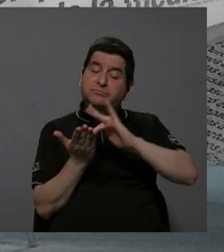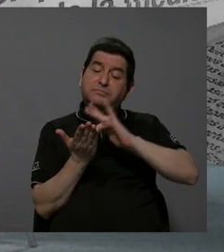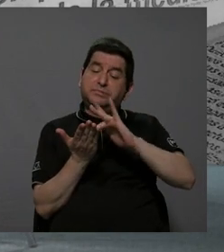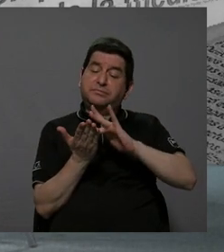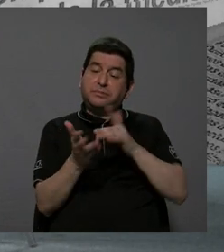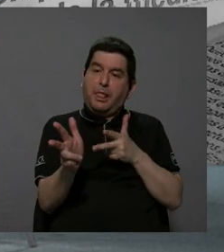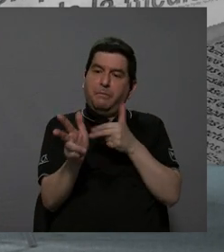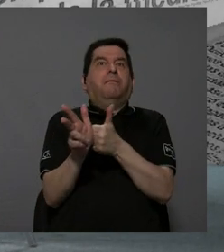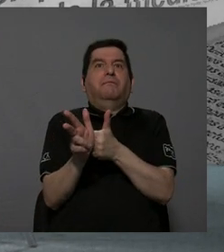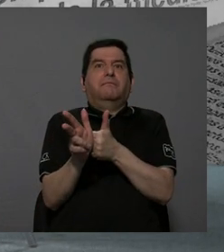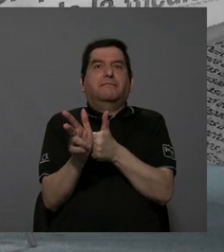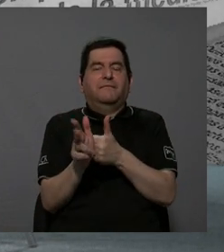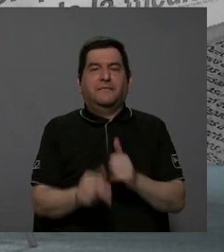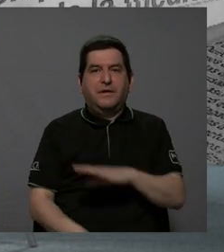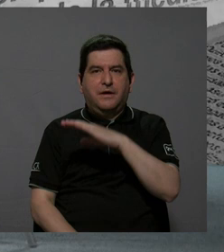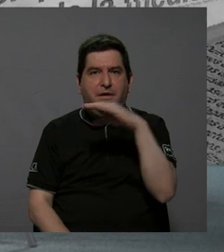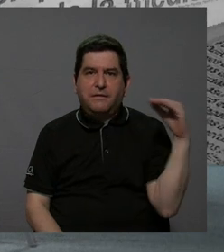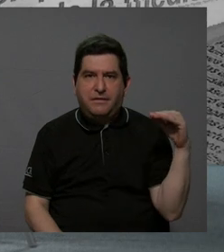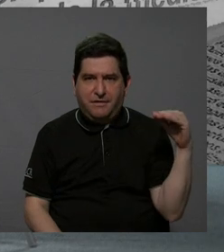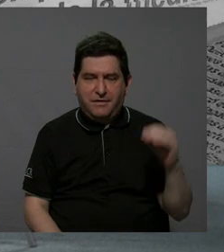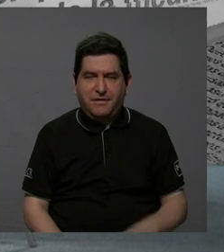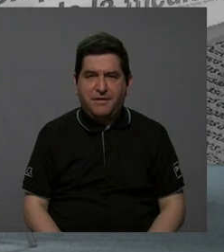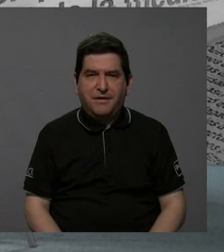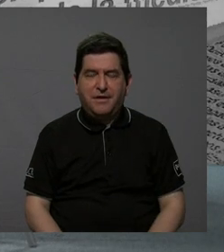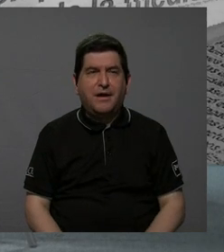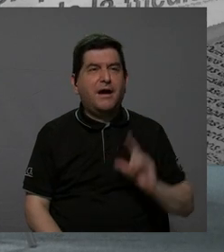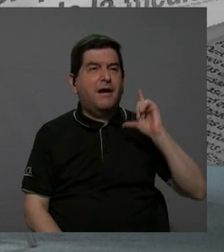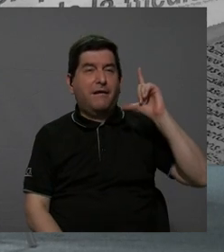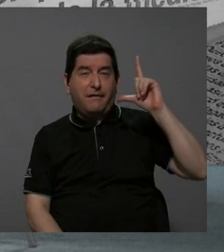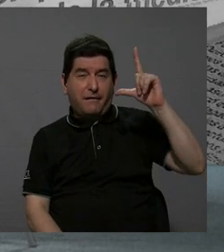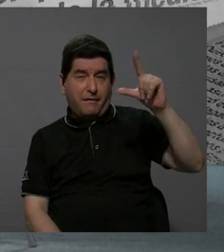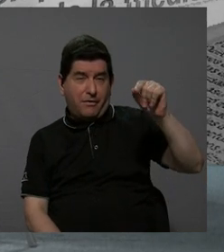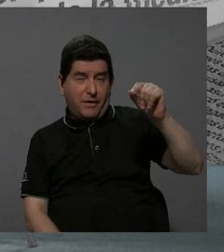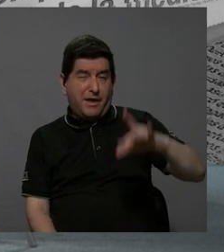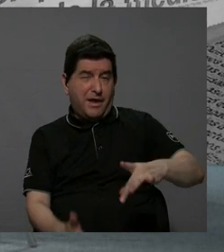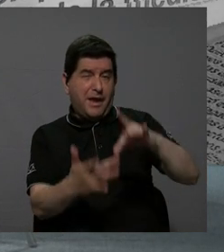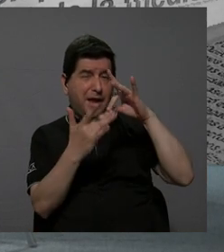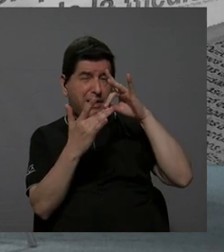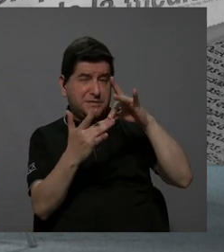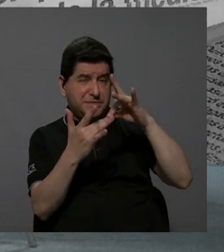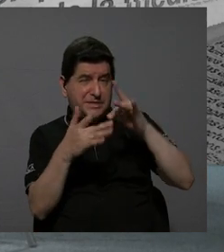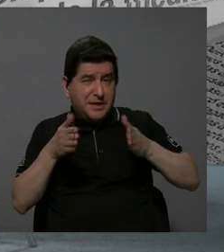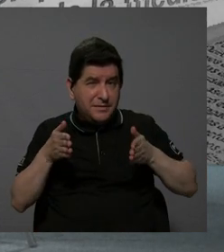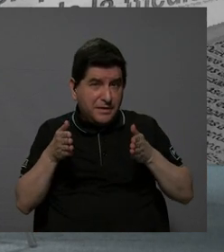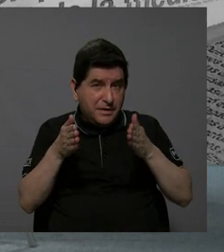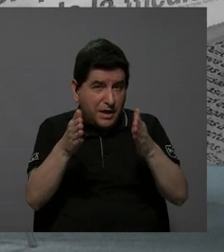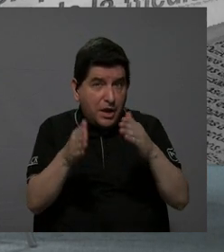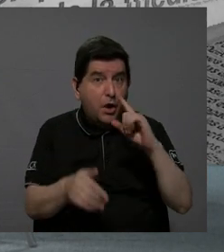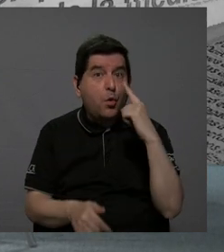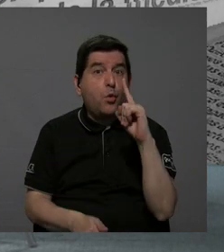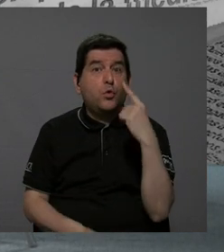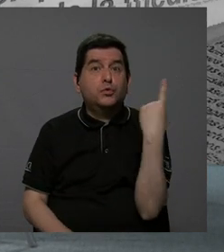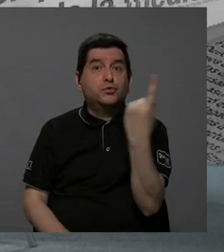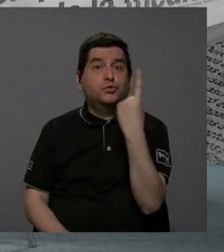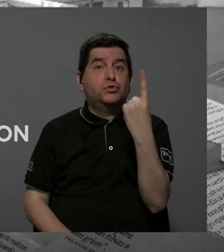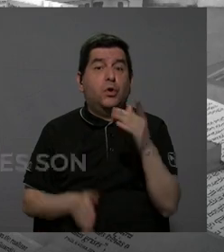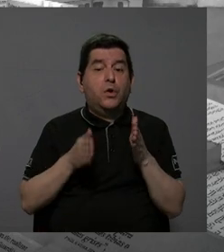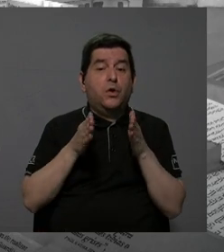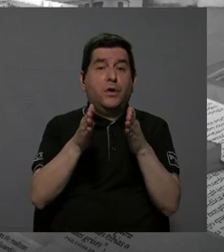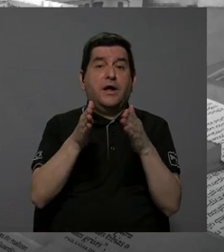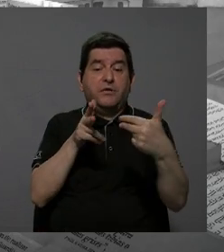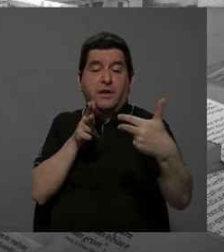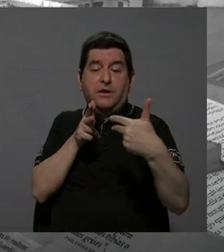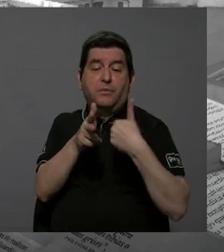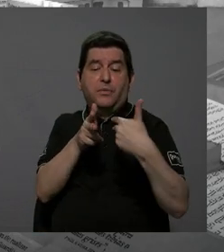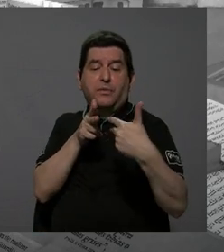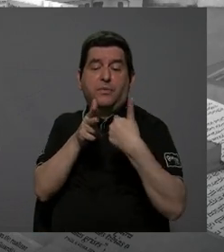Y luego más bien tenemos en la parte más rural, digámoslo así, sobre todo en donde la vía es solamente un carril por sentido, en